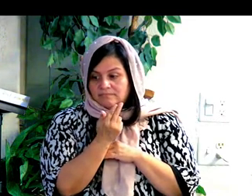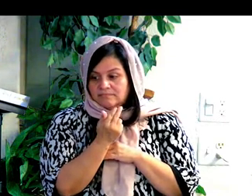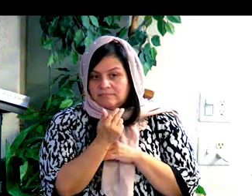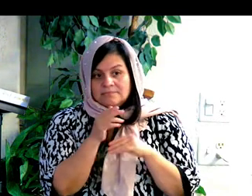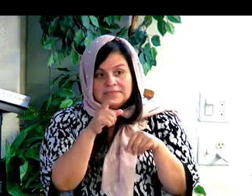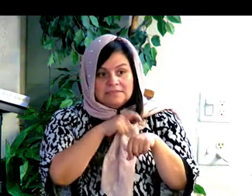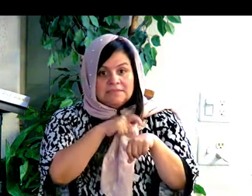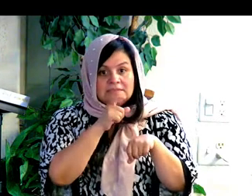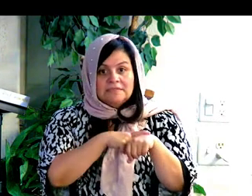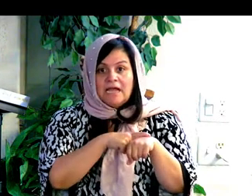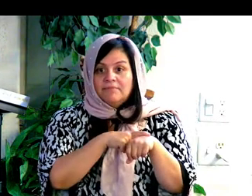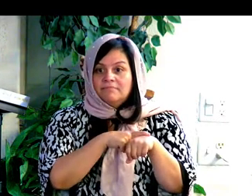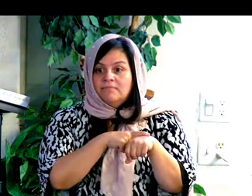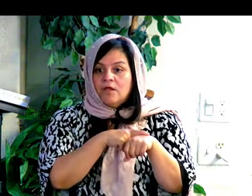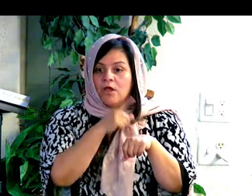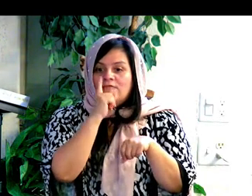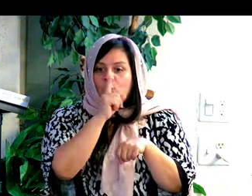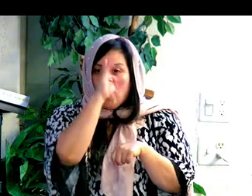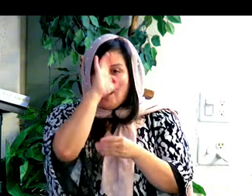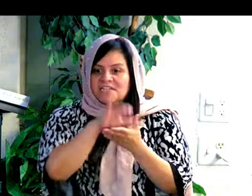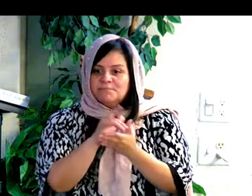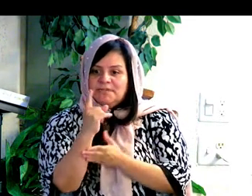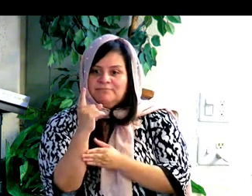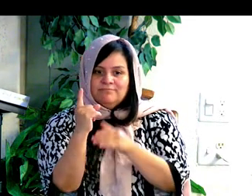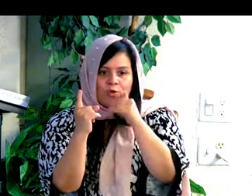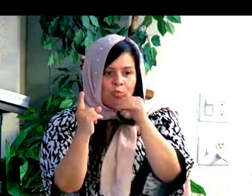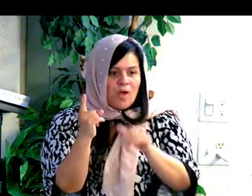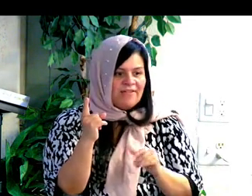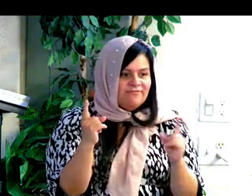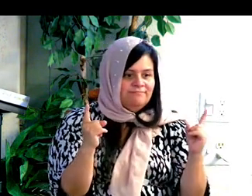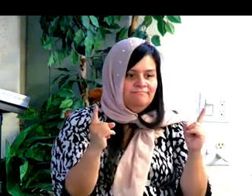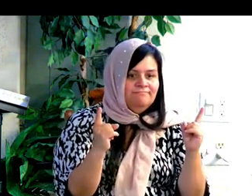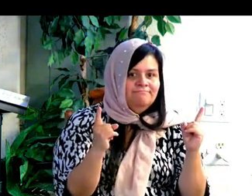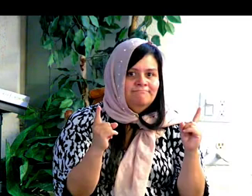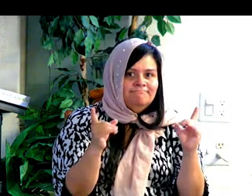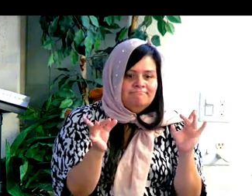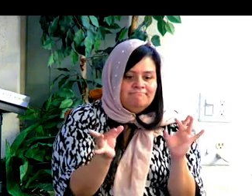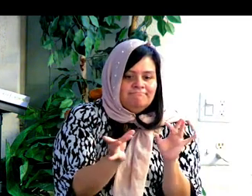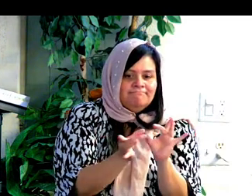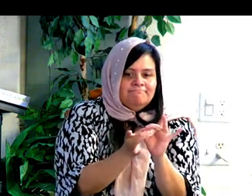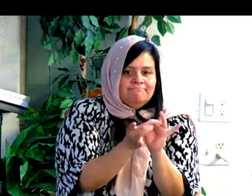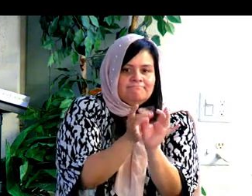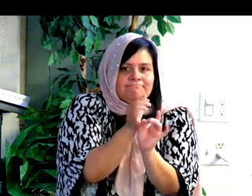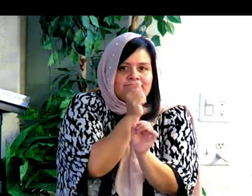sagrado de la unión entre el hombre y mujer se llama la boda.